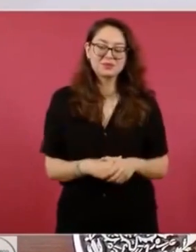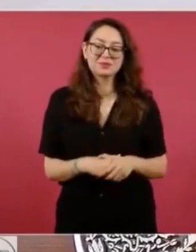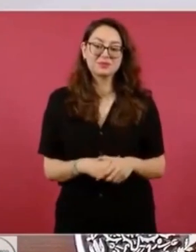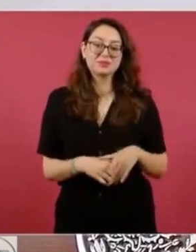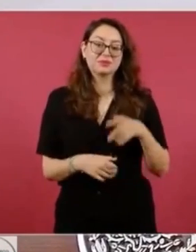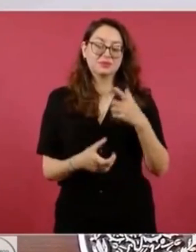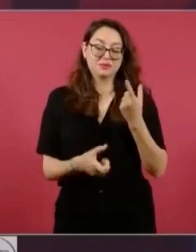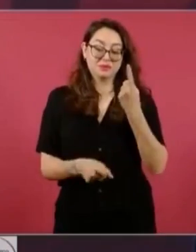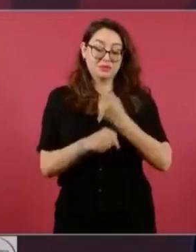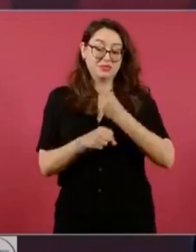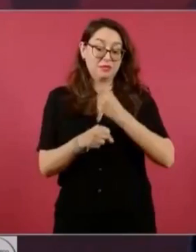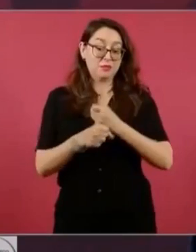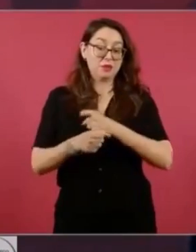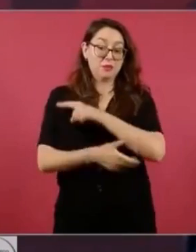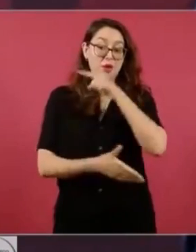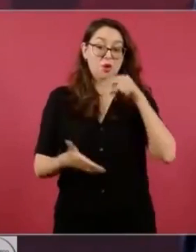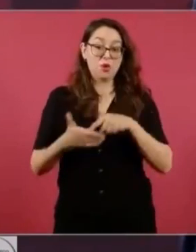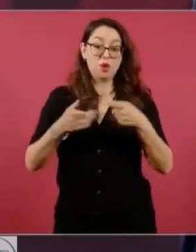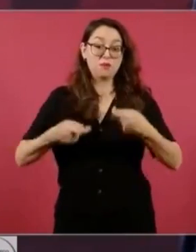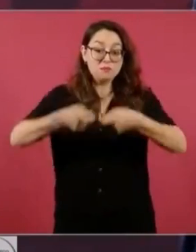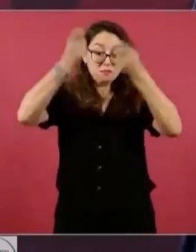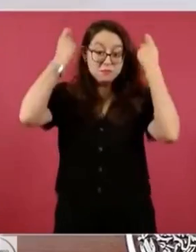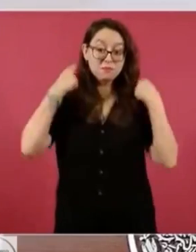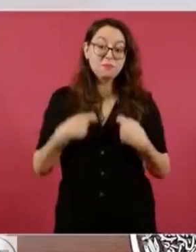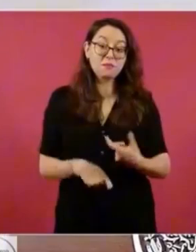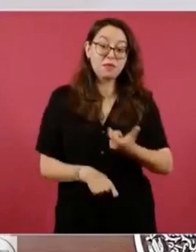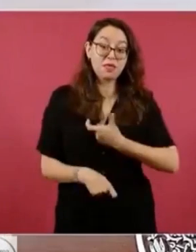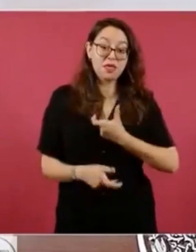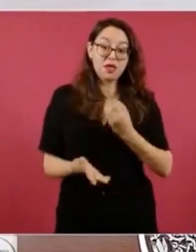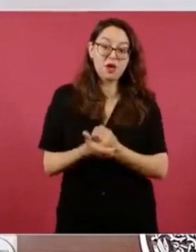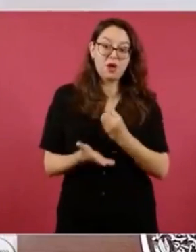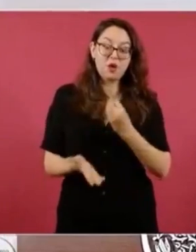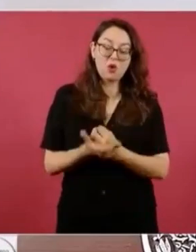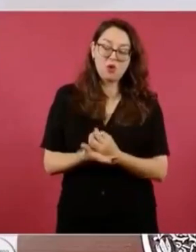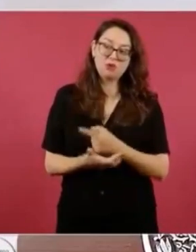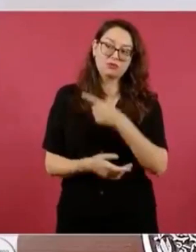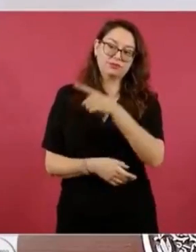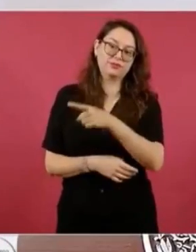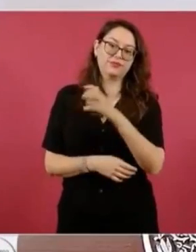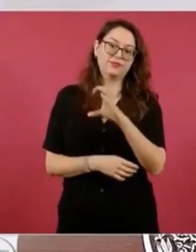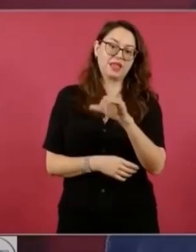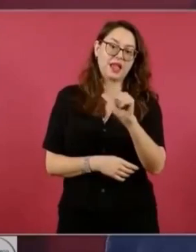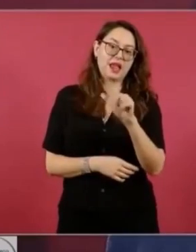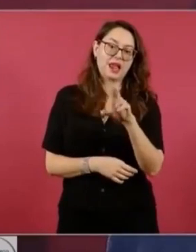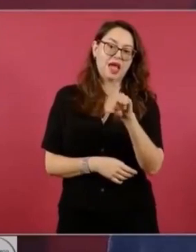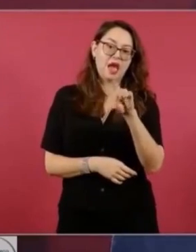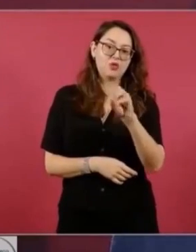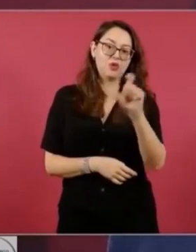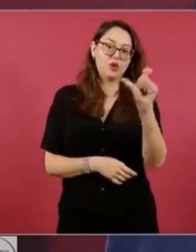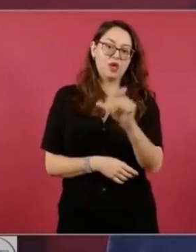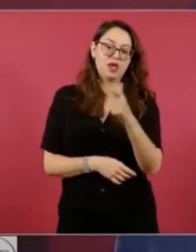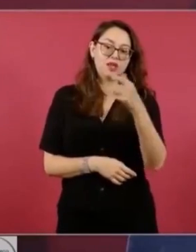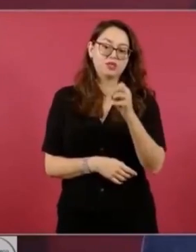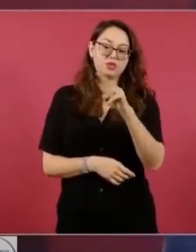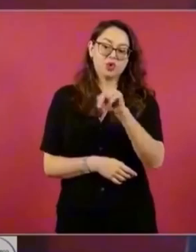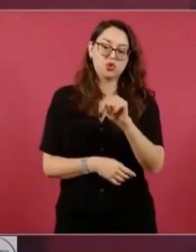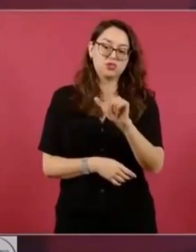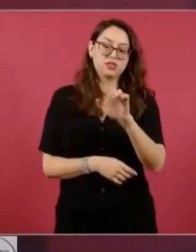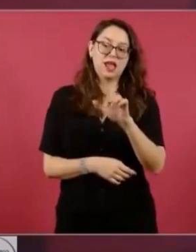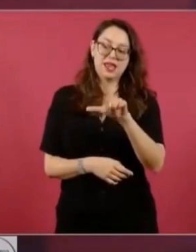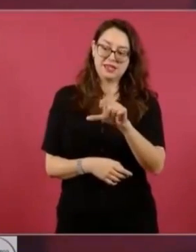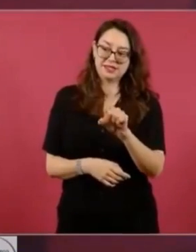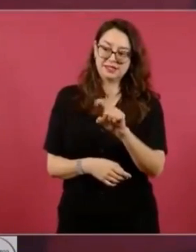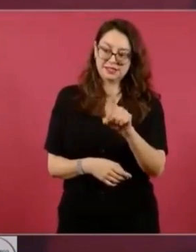medalla de oro a Claudio X. González, por su contribución